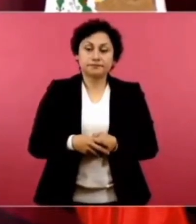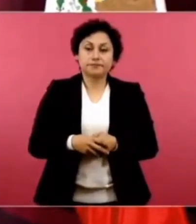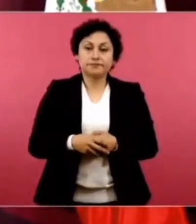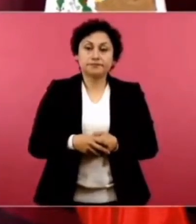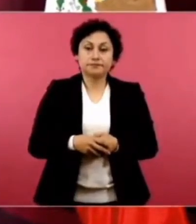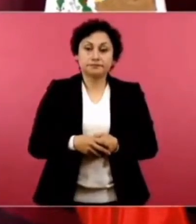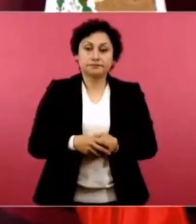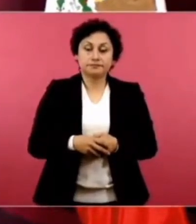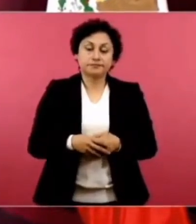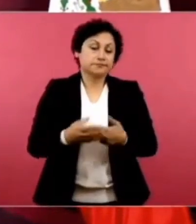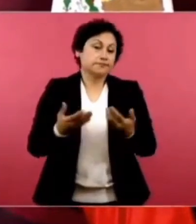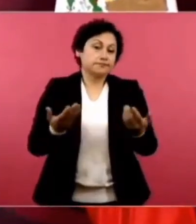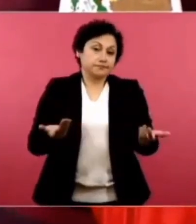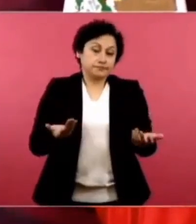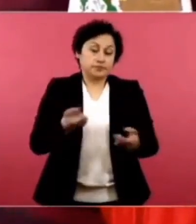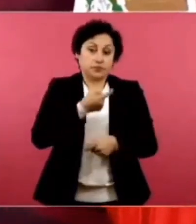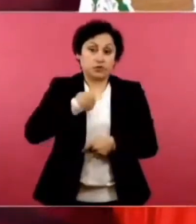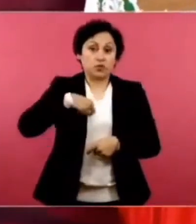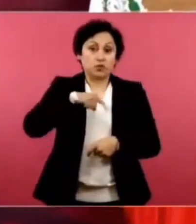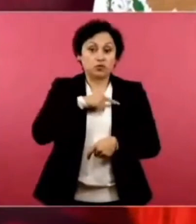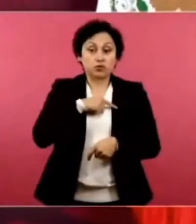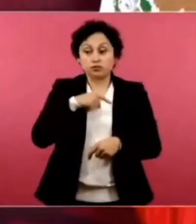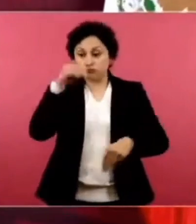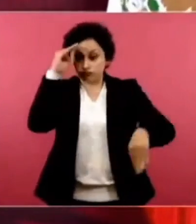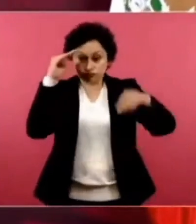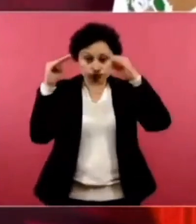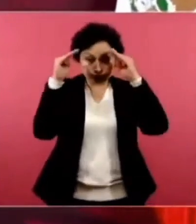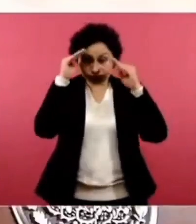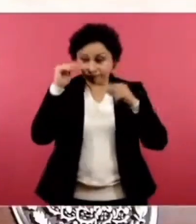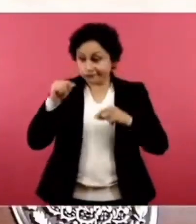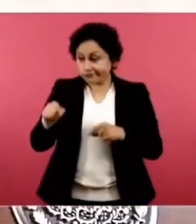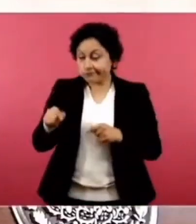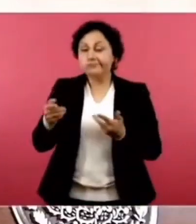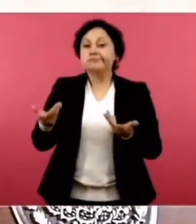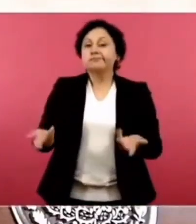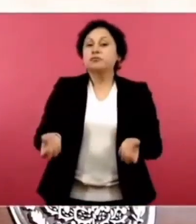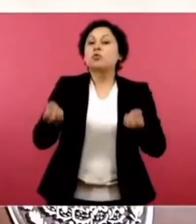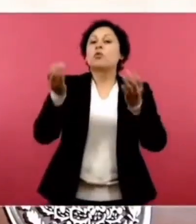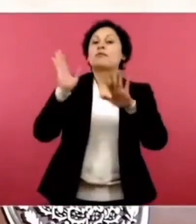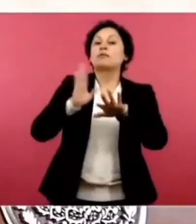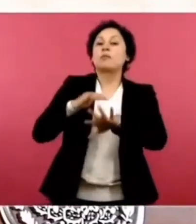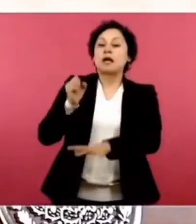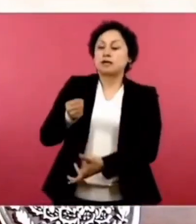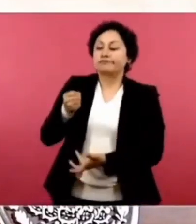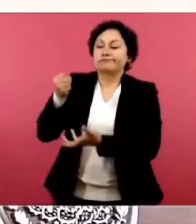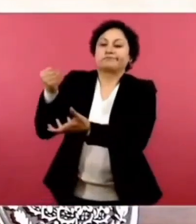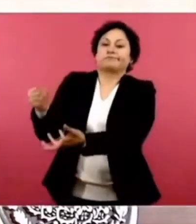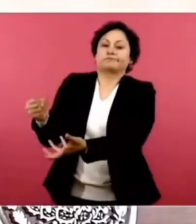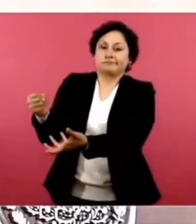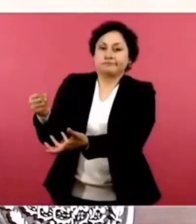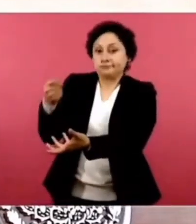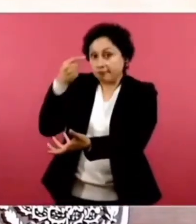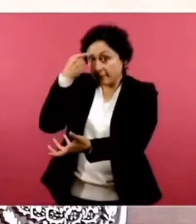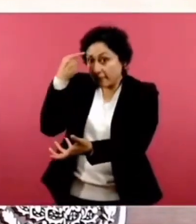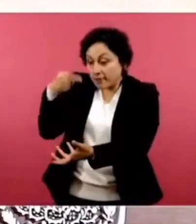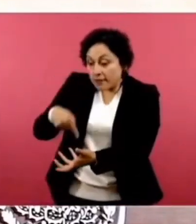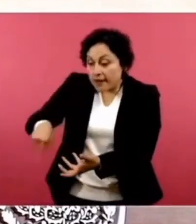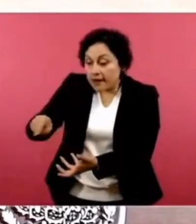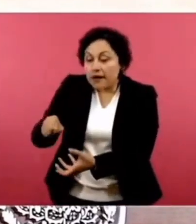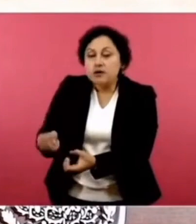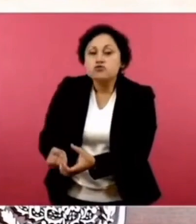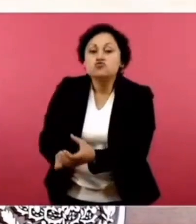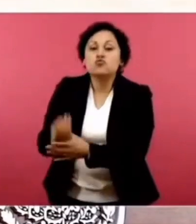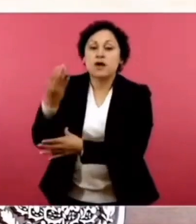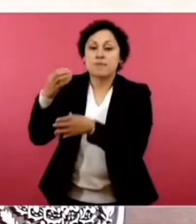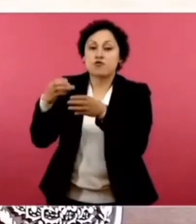pues definiendo cuánta inversión para esos nuevos pozos.